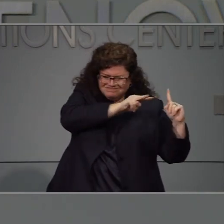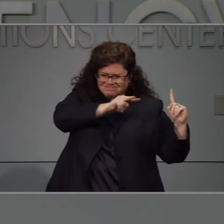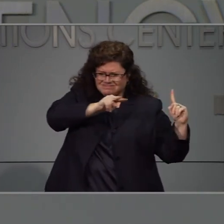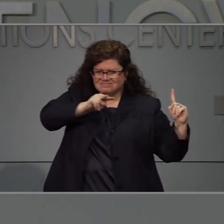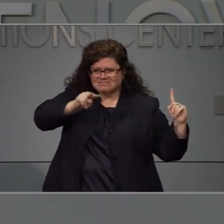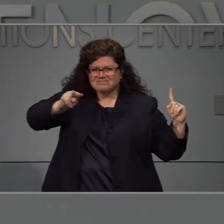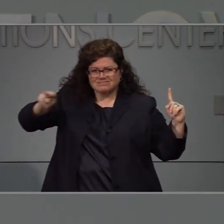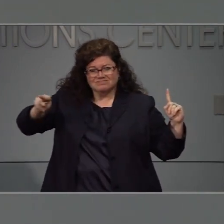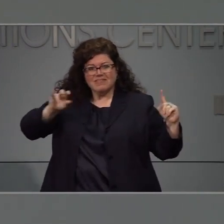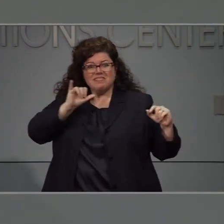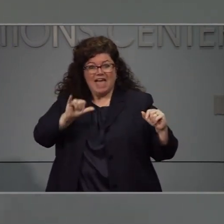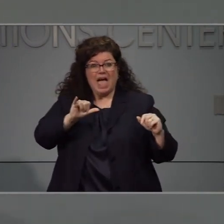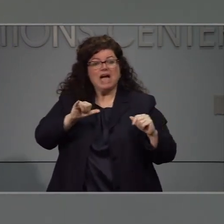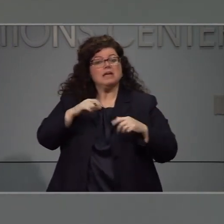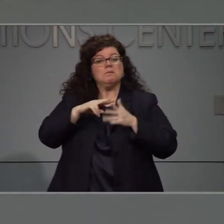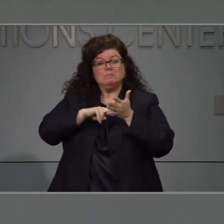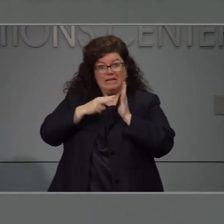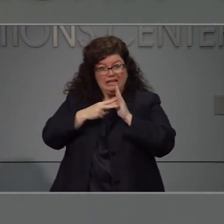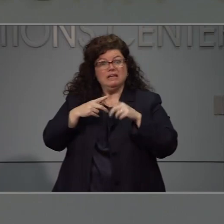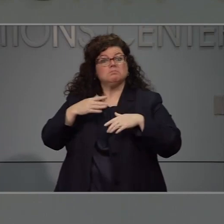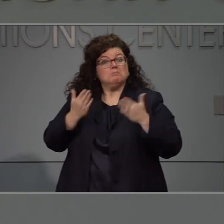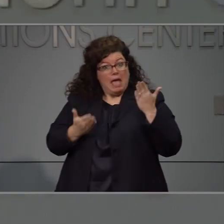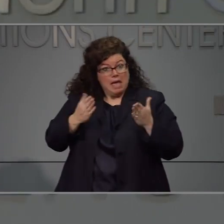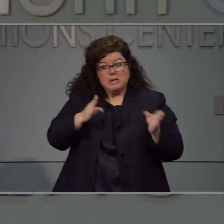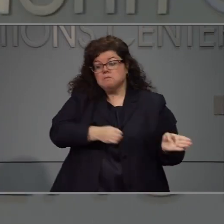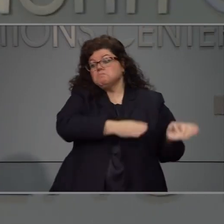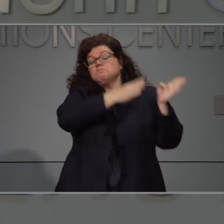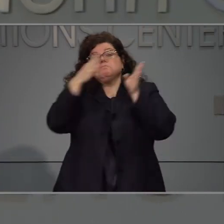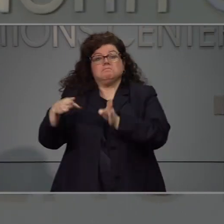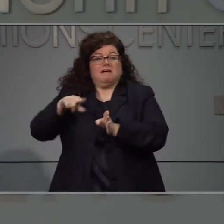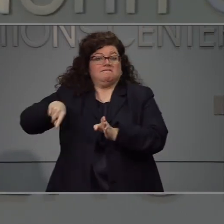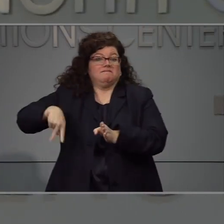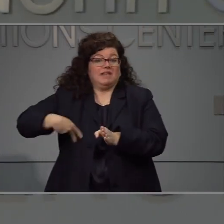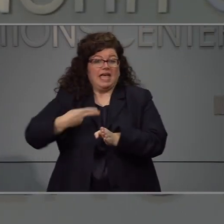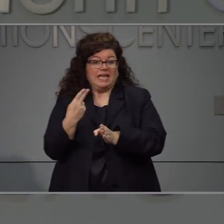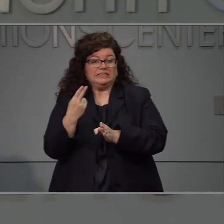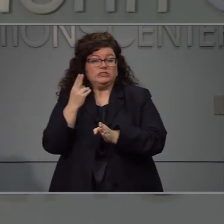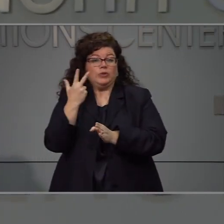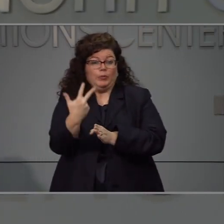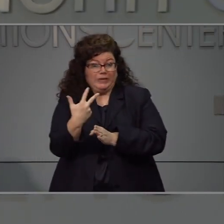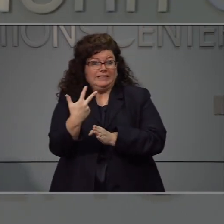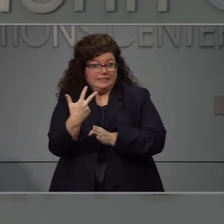tendencias. Gracias. Siguiente. La siguiente pregunta.